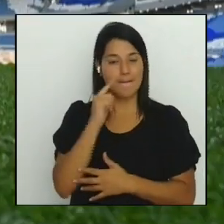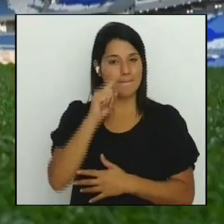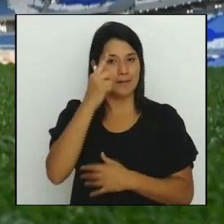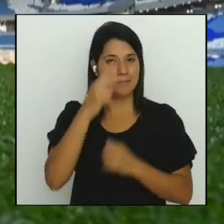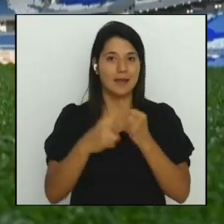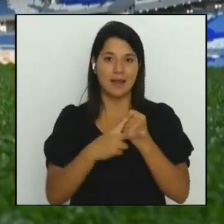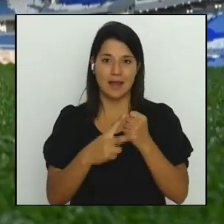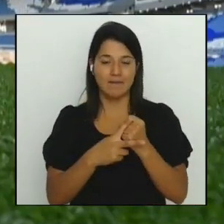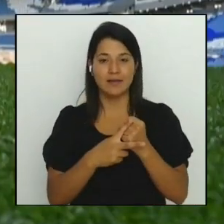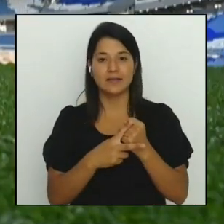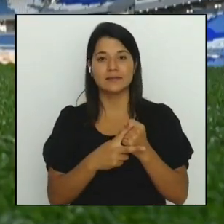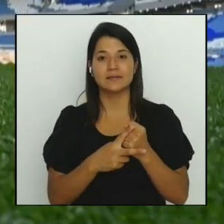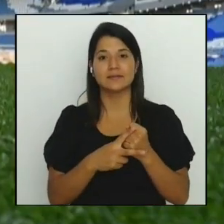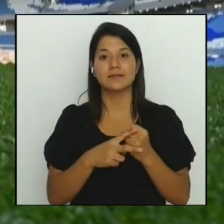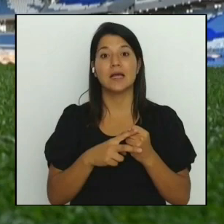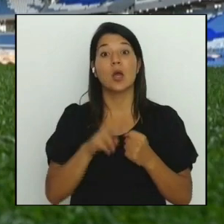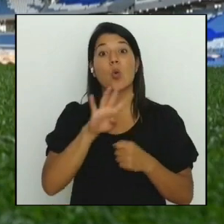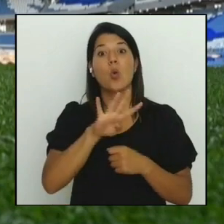48 equipos